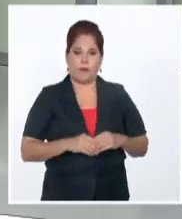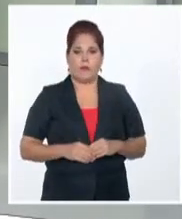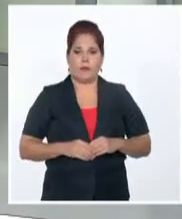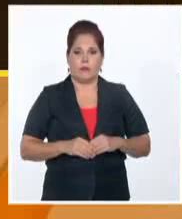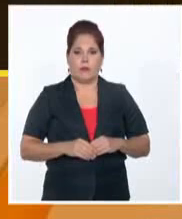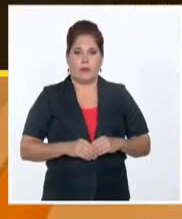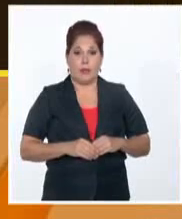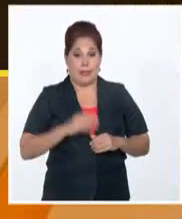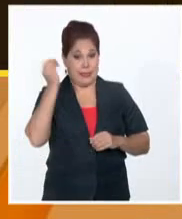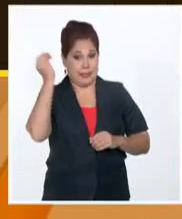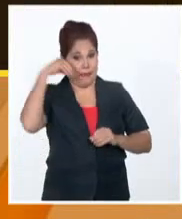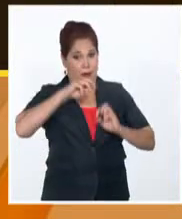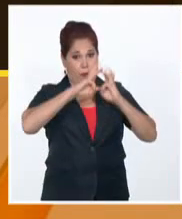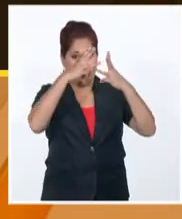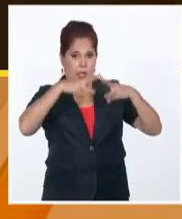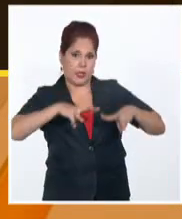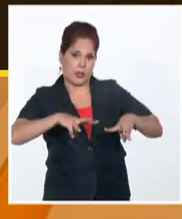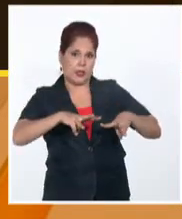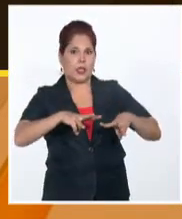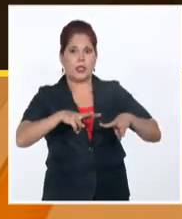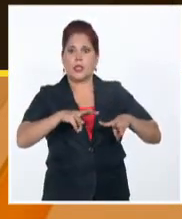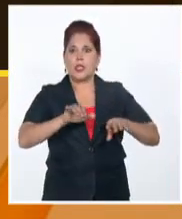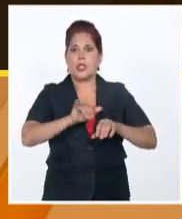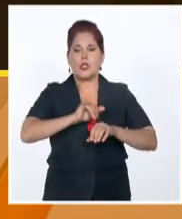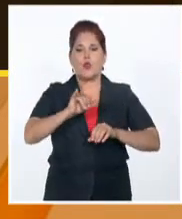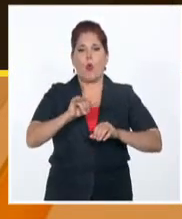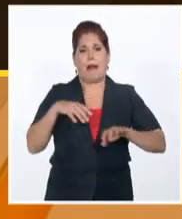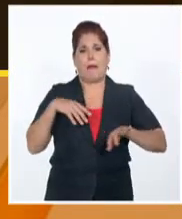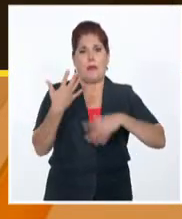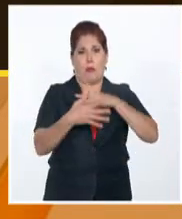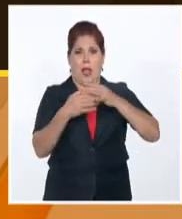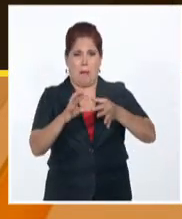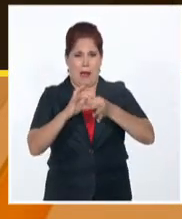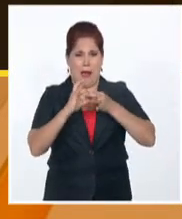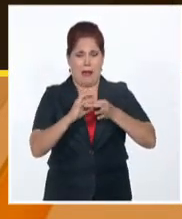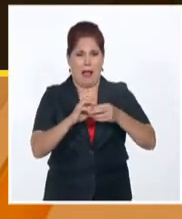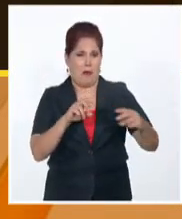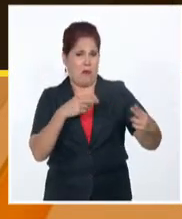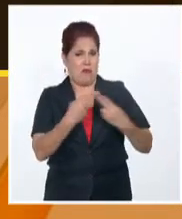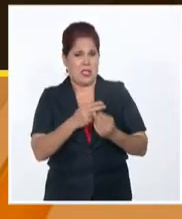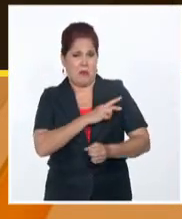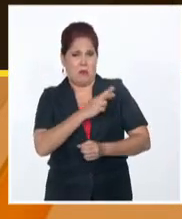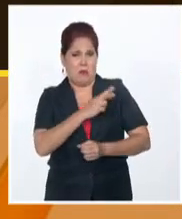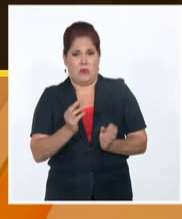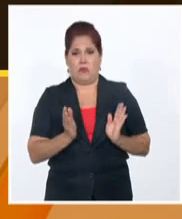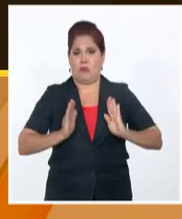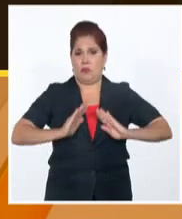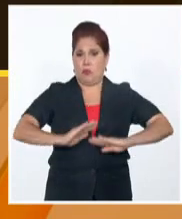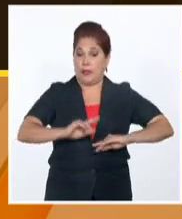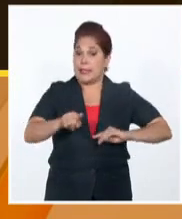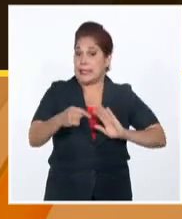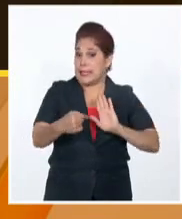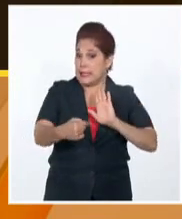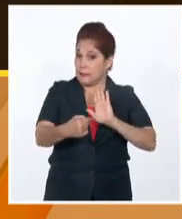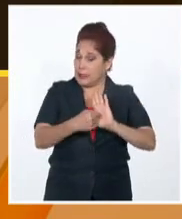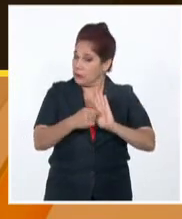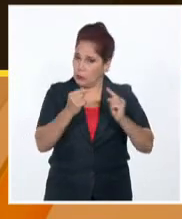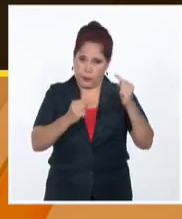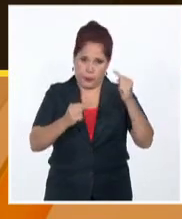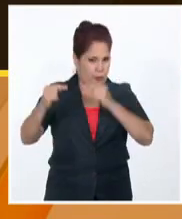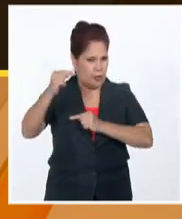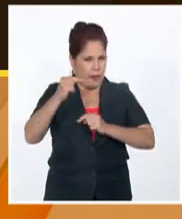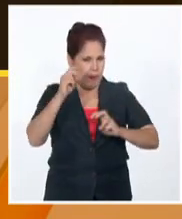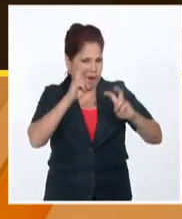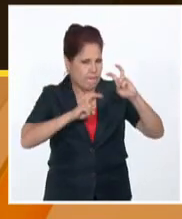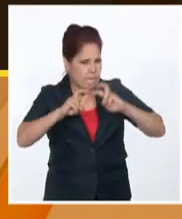espacio virtual, de un presunto escenario de inestabilidad, desconfianza e inseguridad, es un elemento cada vez más priorizado en los planes